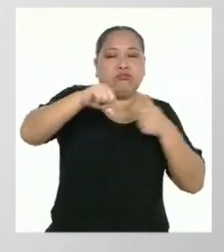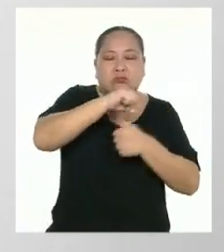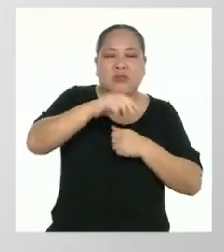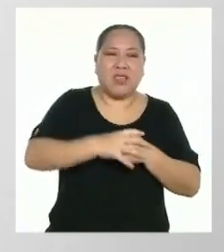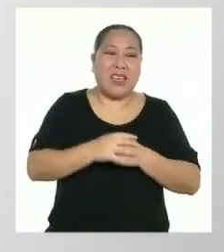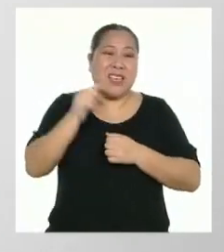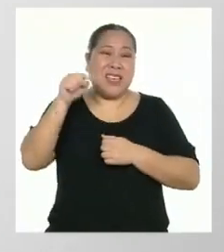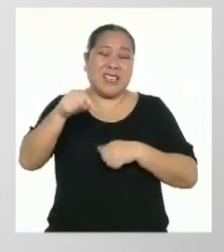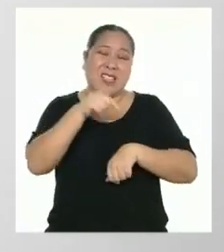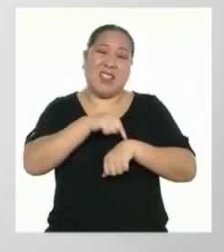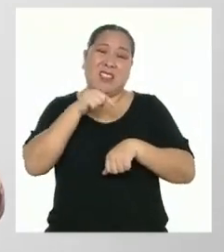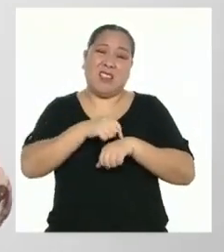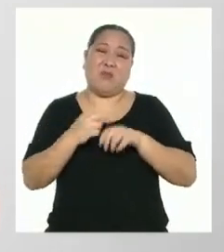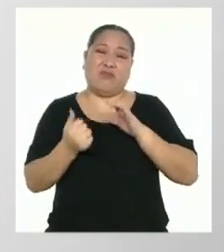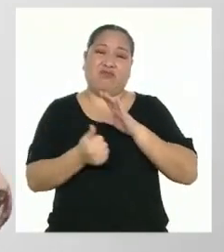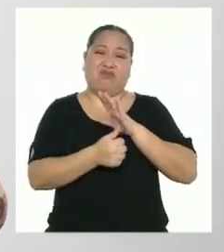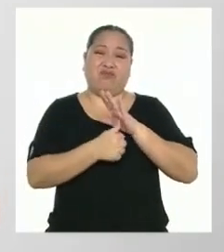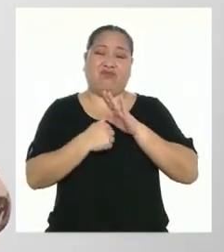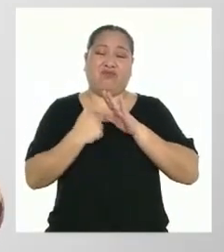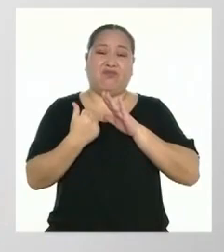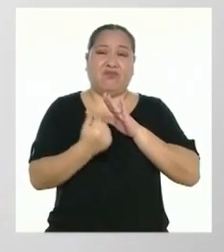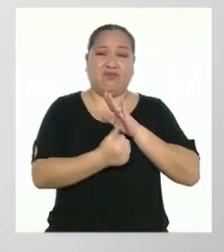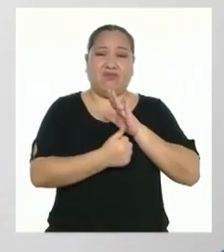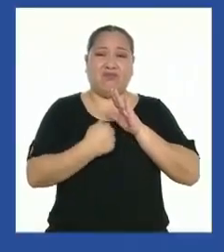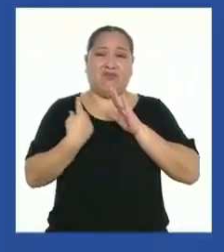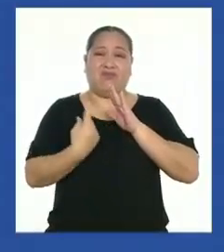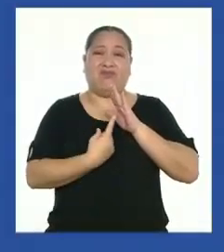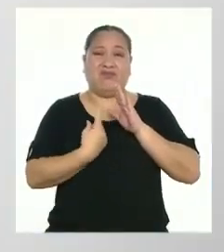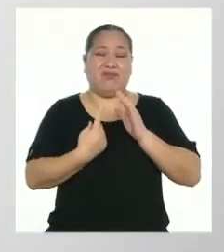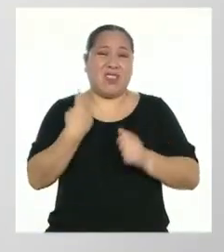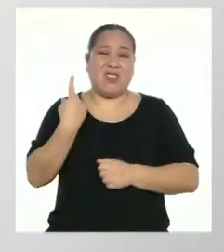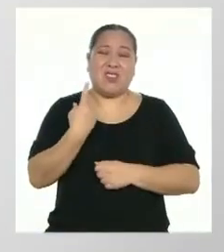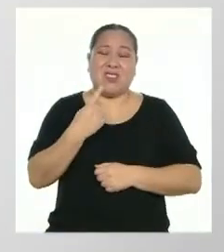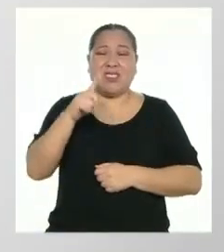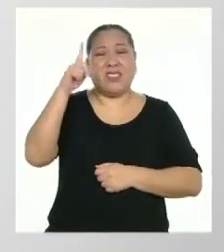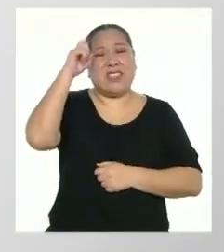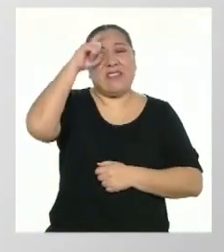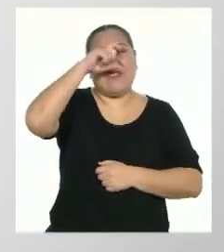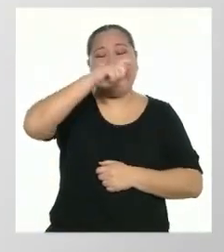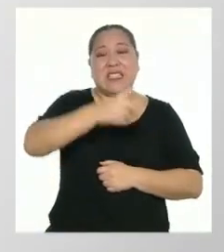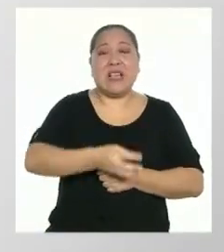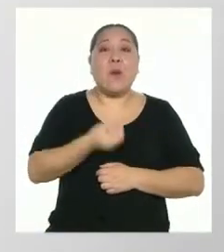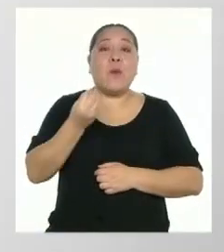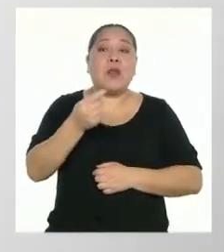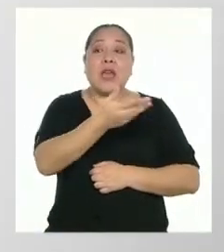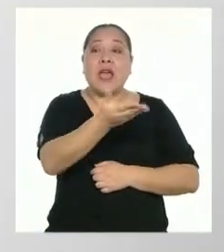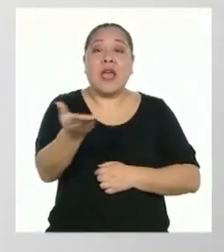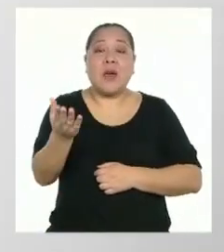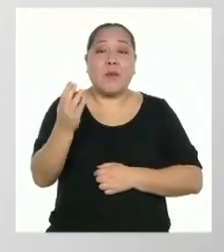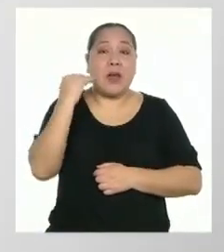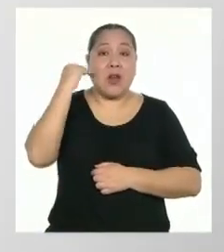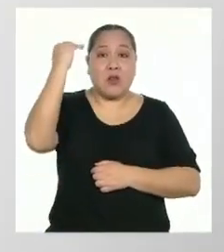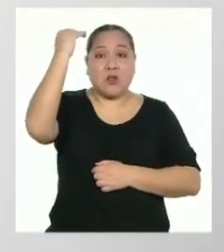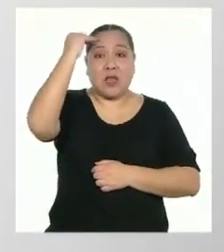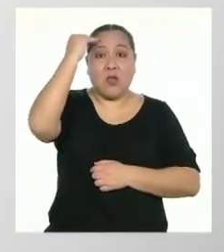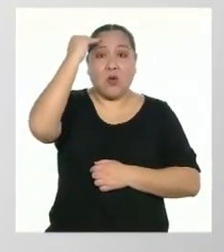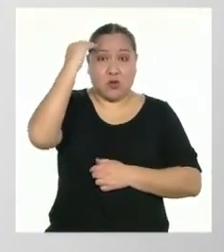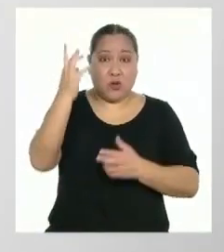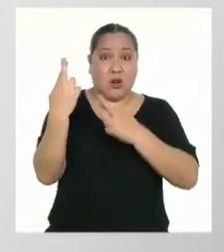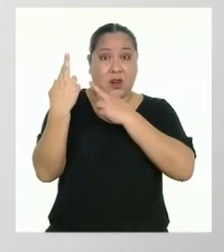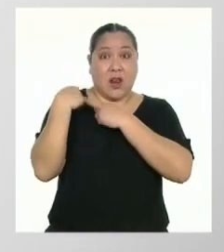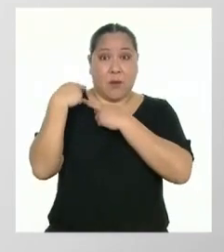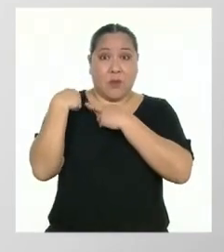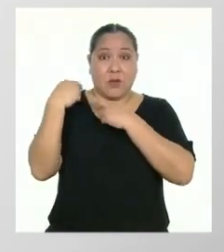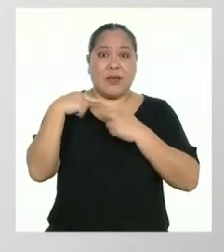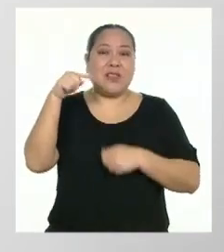aislamiento puede ser particularmente difícil. Porque para las y los adultos a cargo es